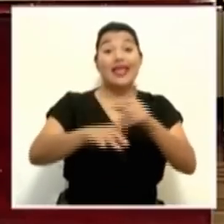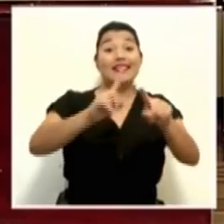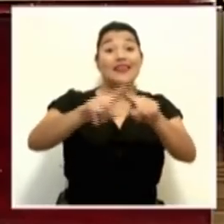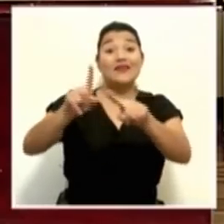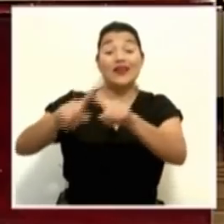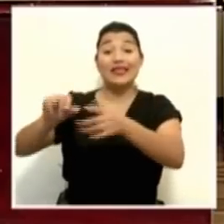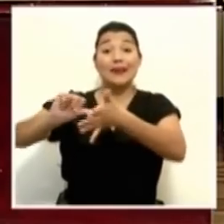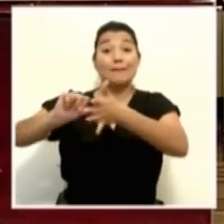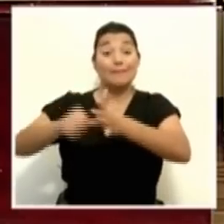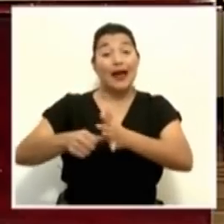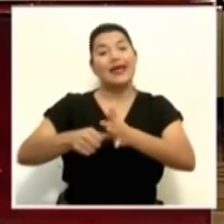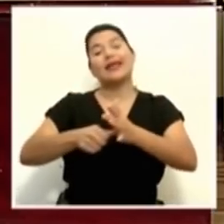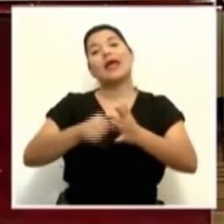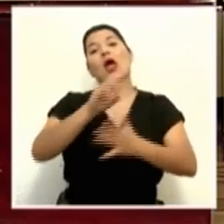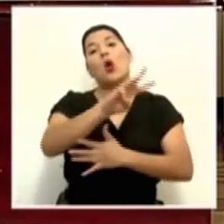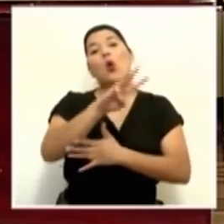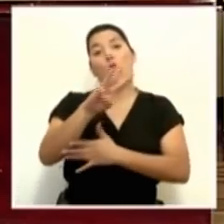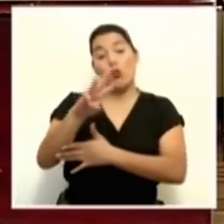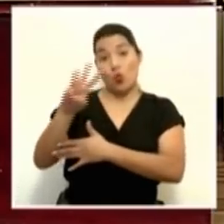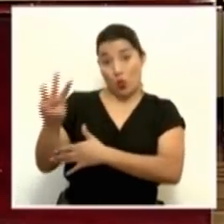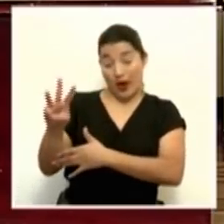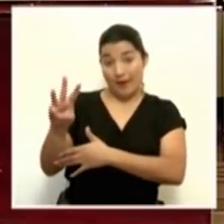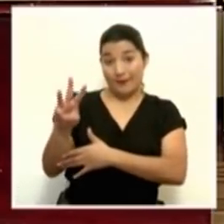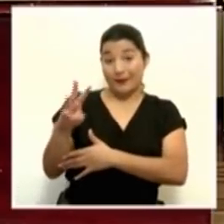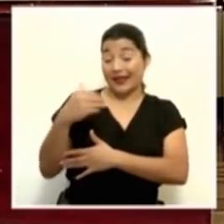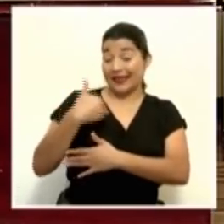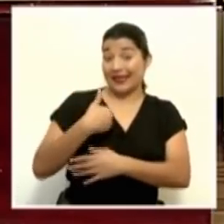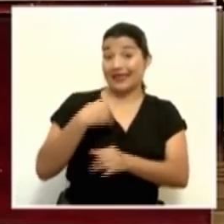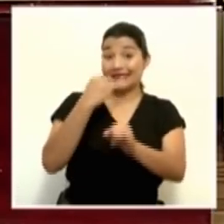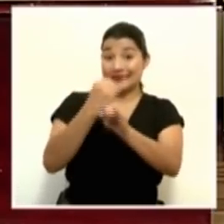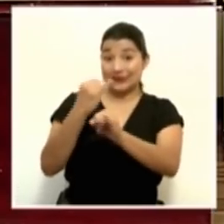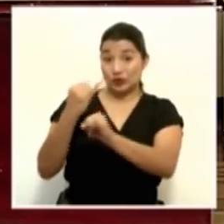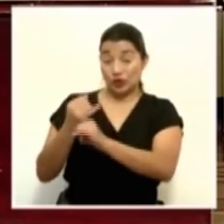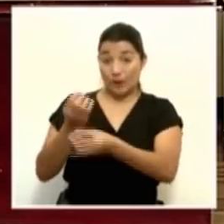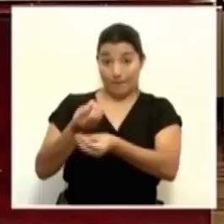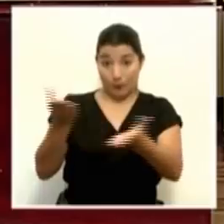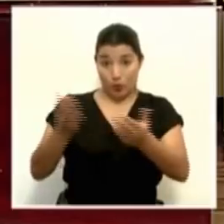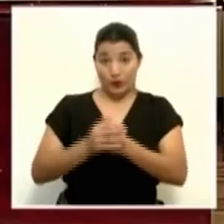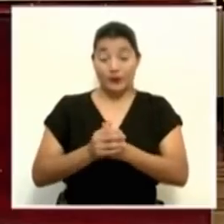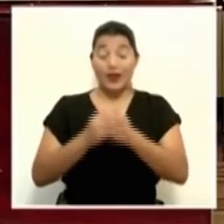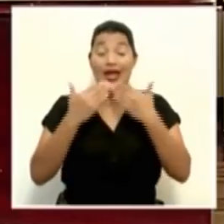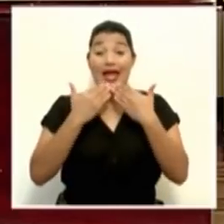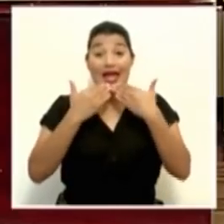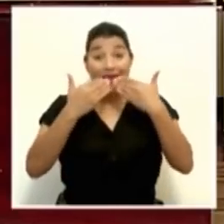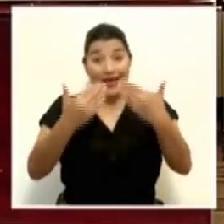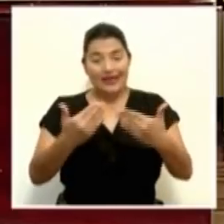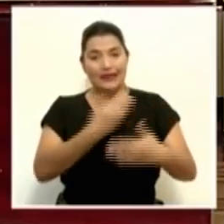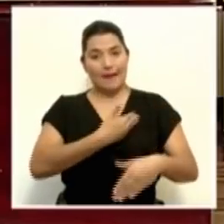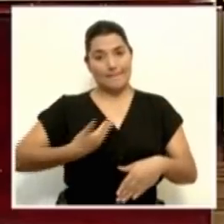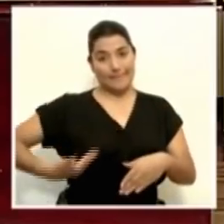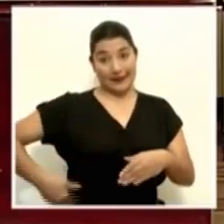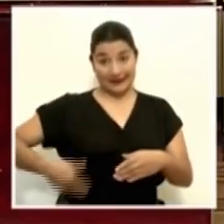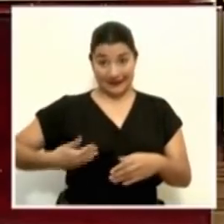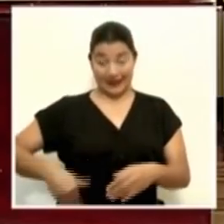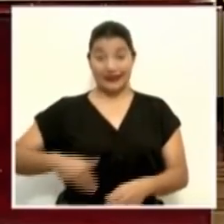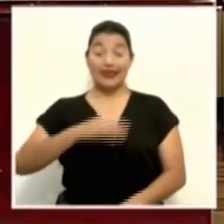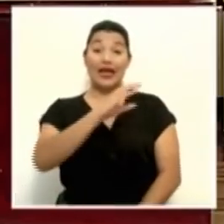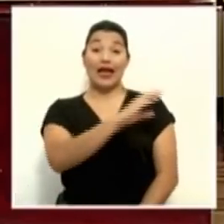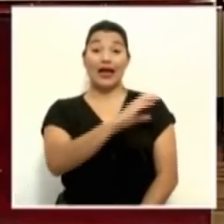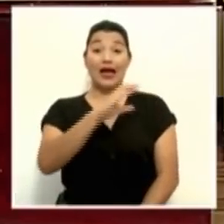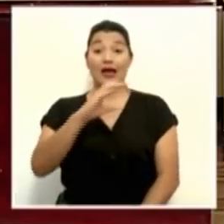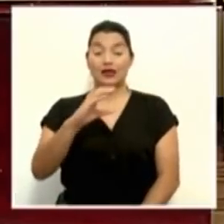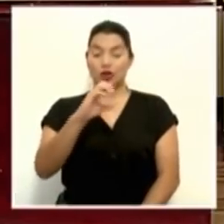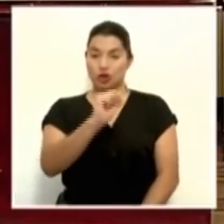páginas de redes sociales y páginas web de las instituciones públicas. Le agradecemos al presidente ejecutivo de la caja